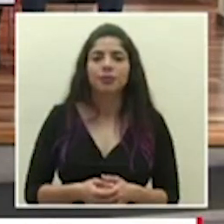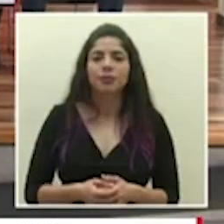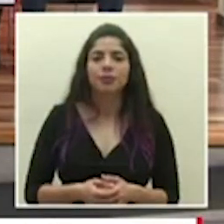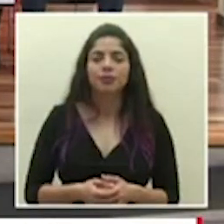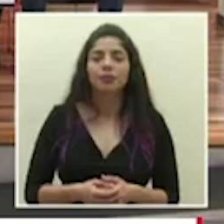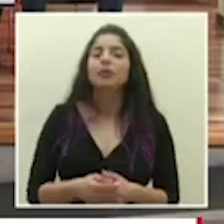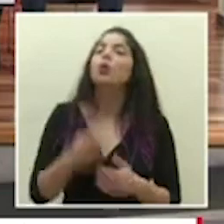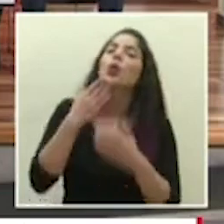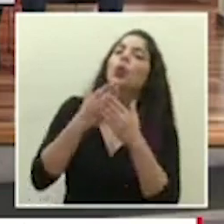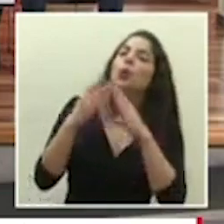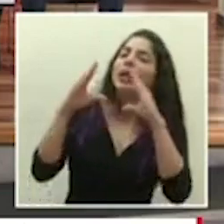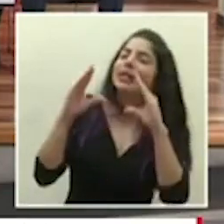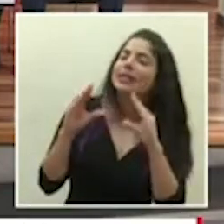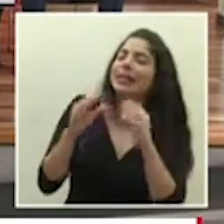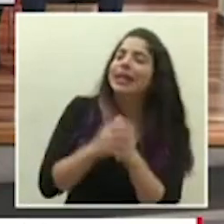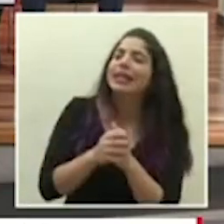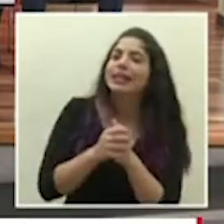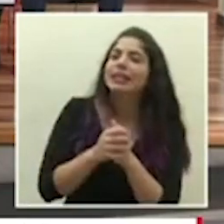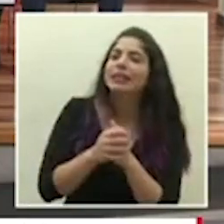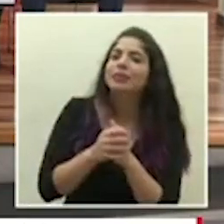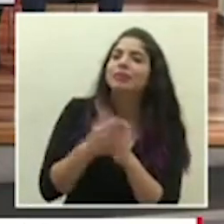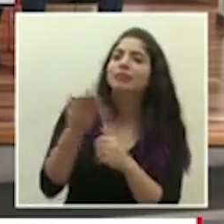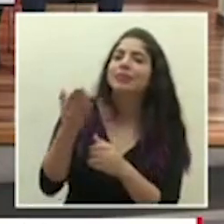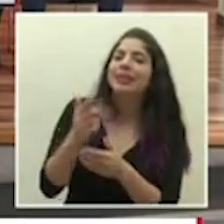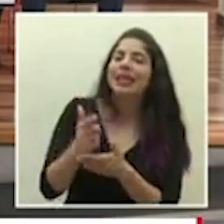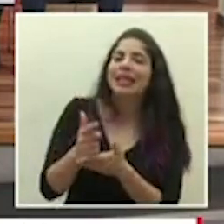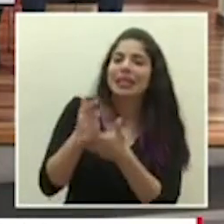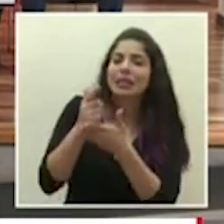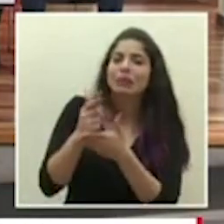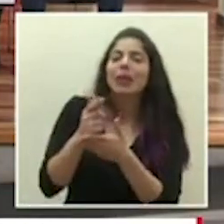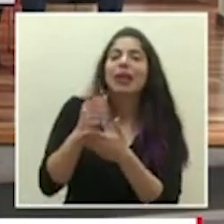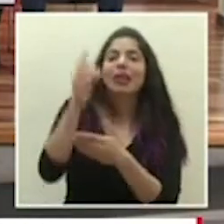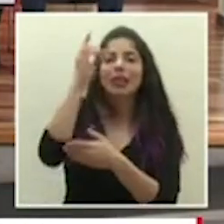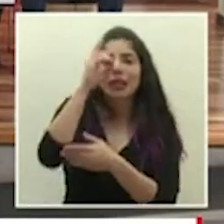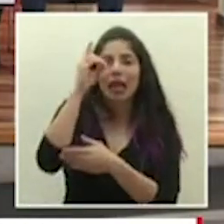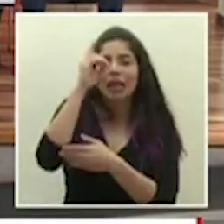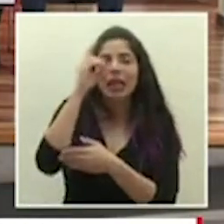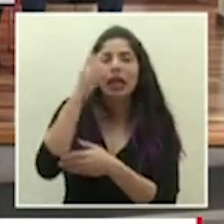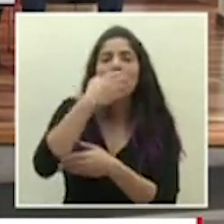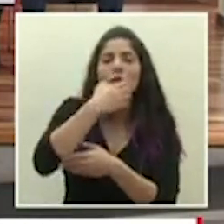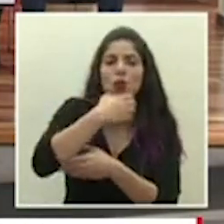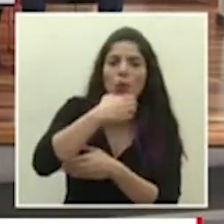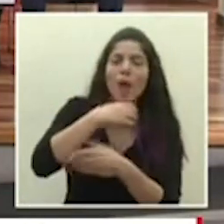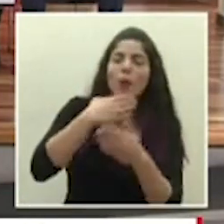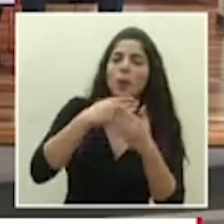muy buenas tardes doña Lisset don Daniel don Román buenas tardes